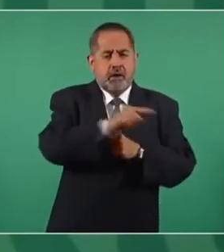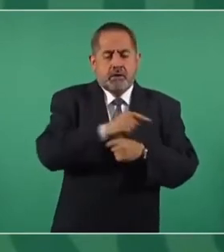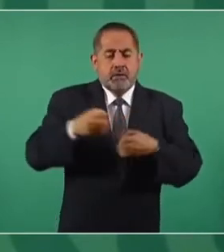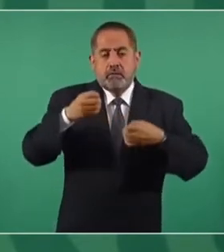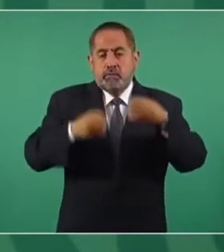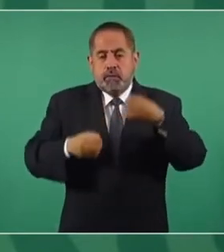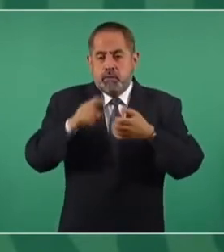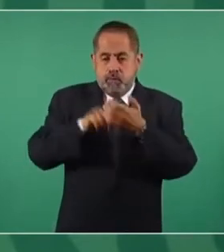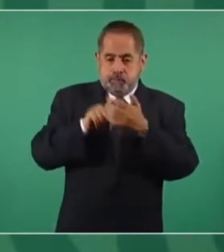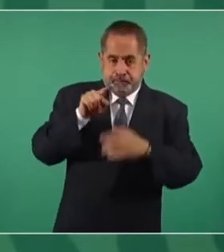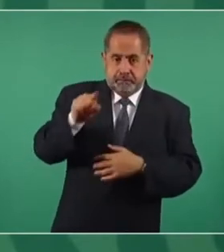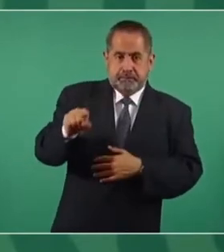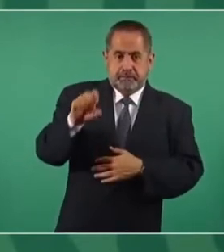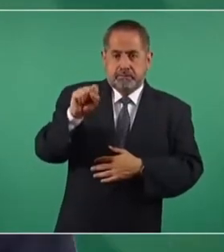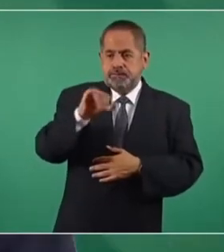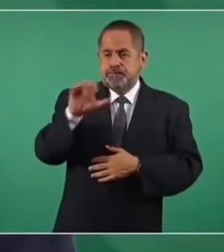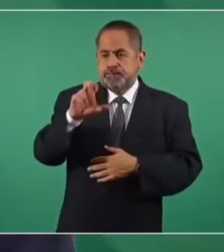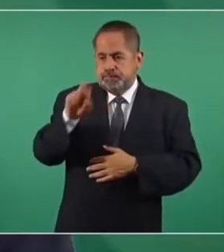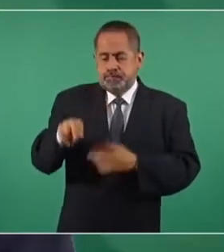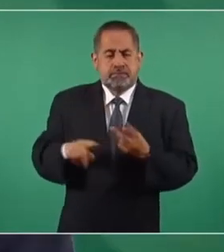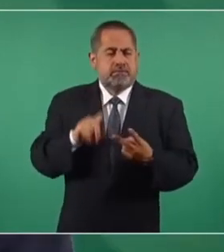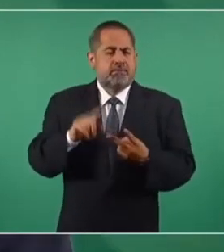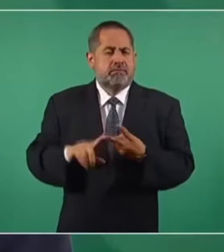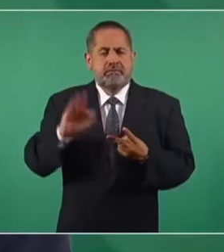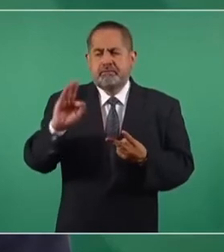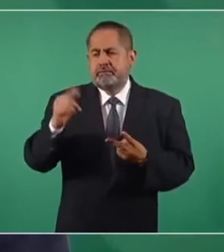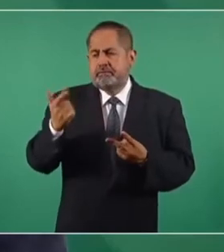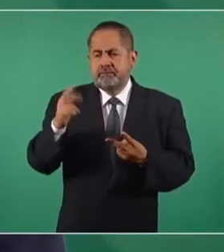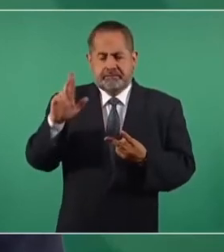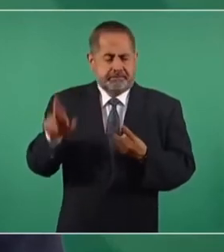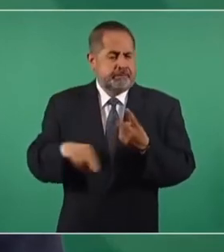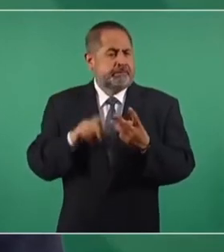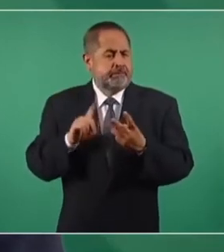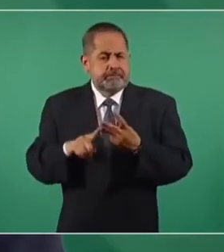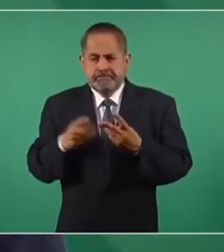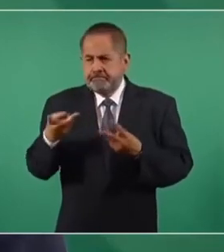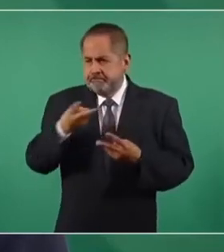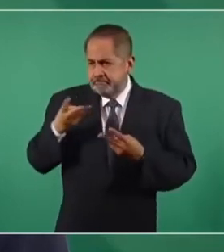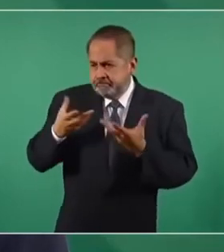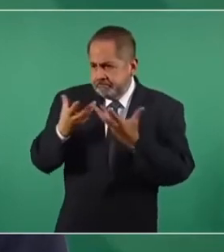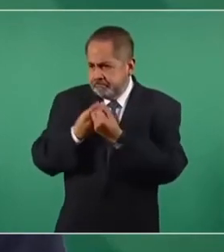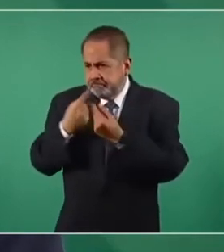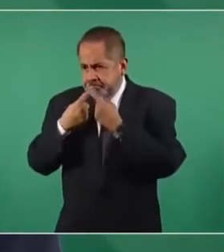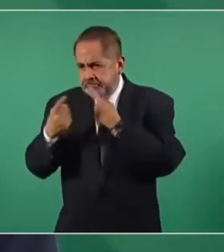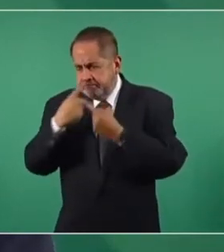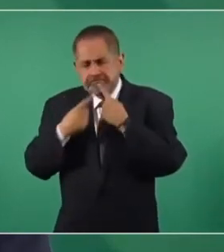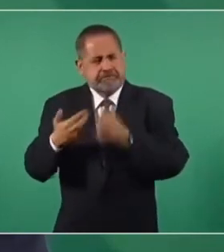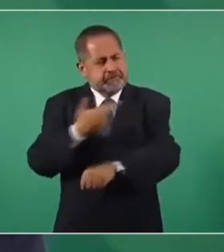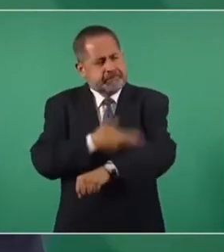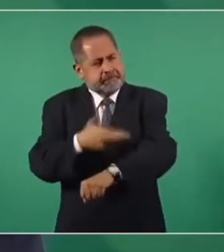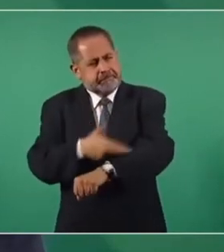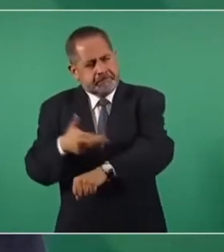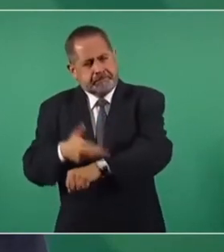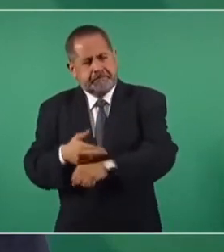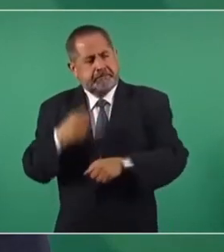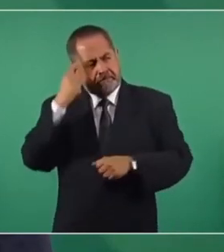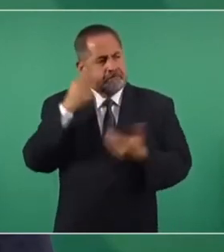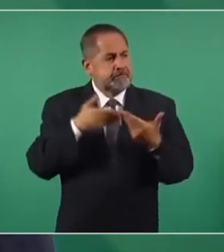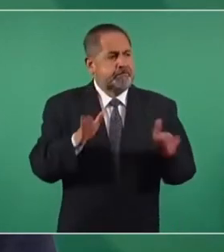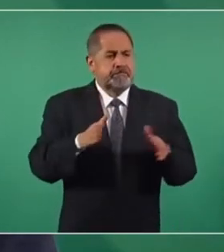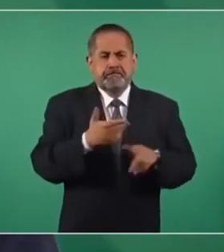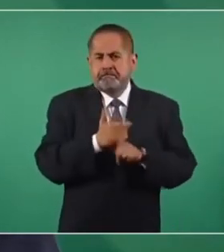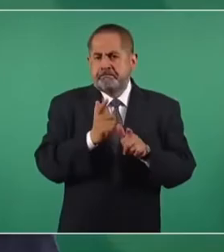Corte de Justicia de la Nación, la Fiscalía General de la República, con el propósito de agilizar los trámites en preliberaciones,